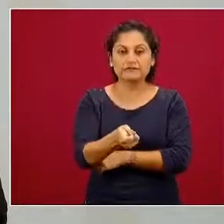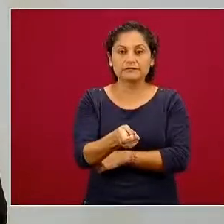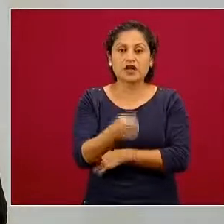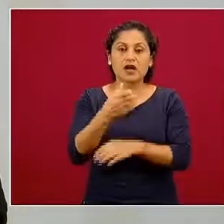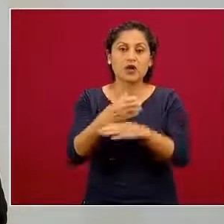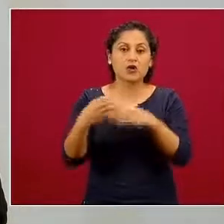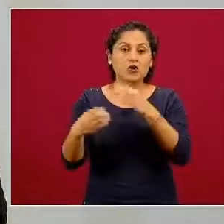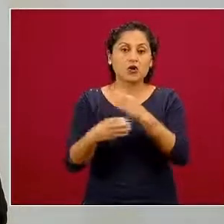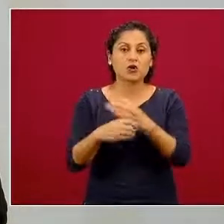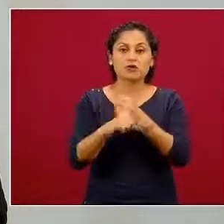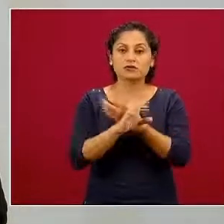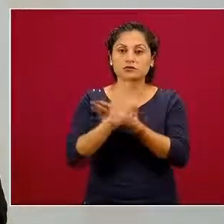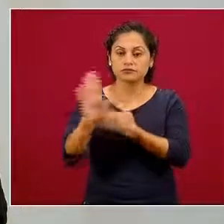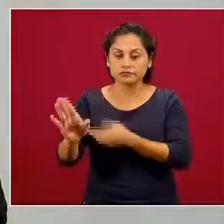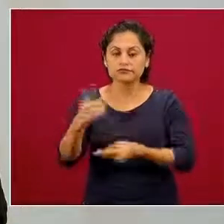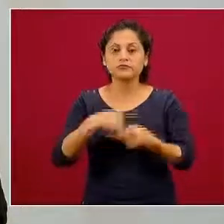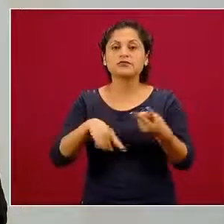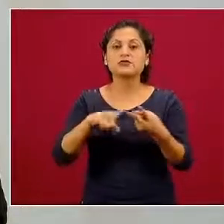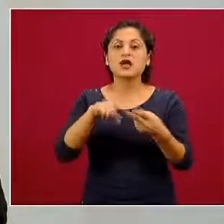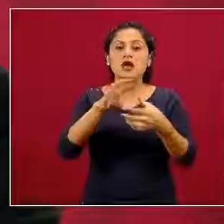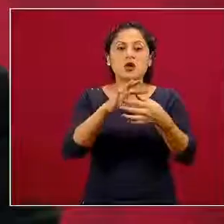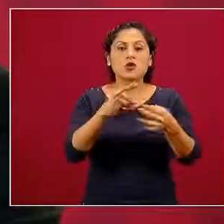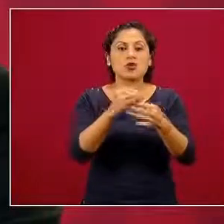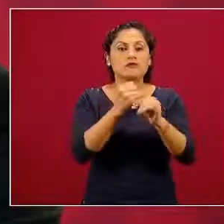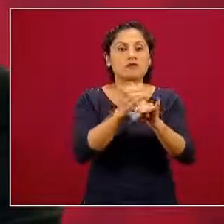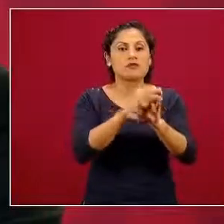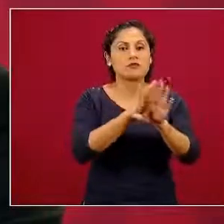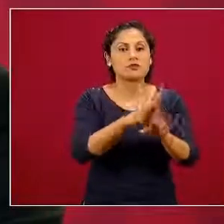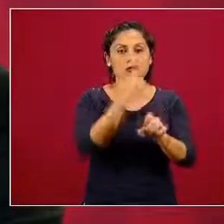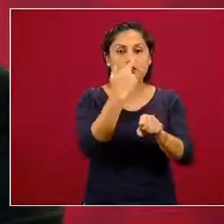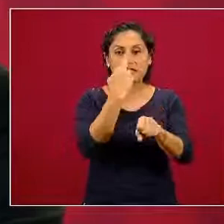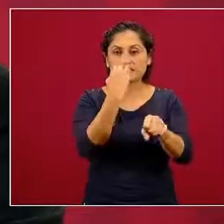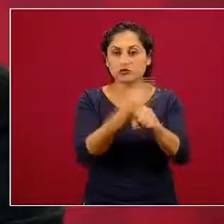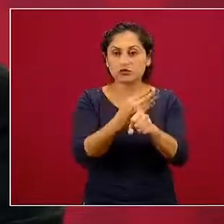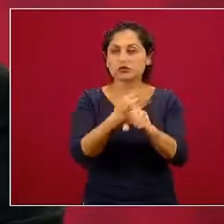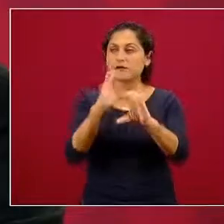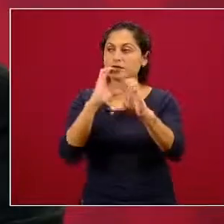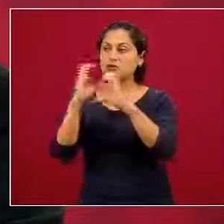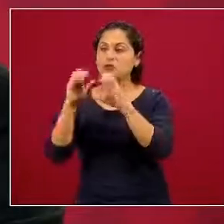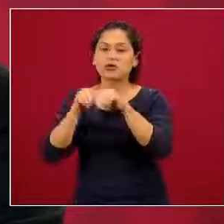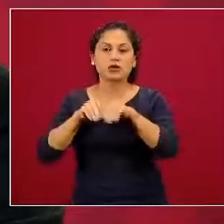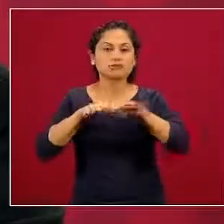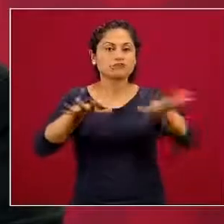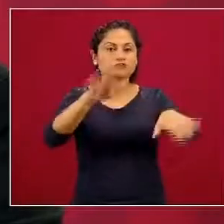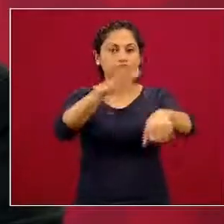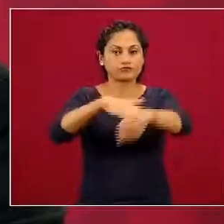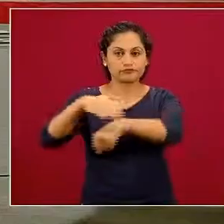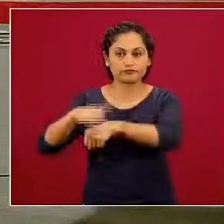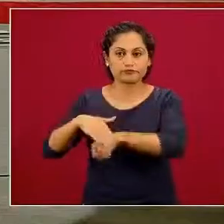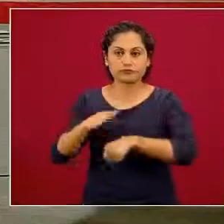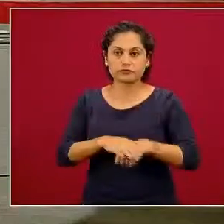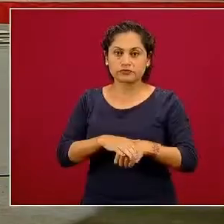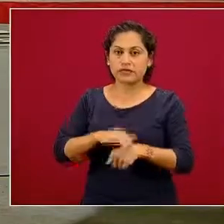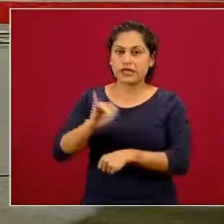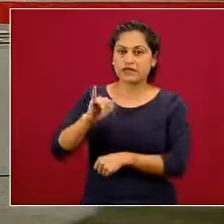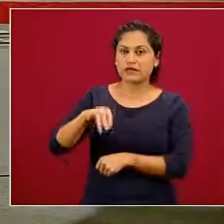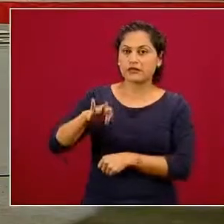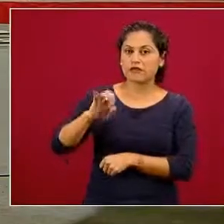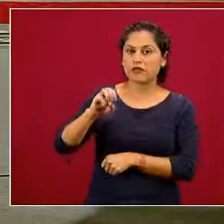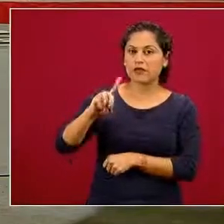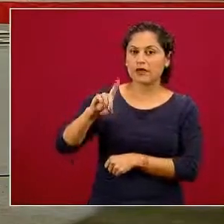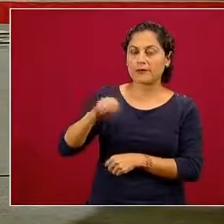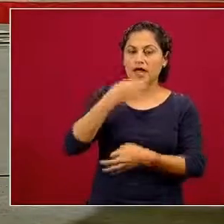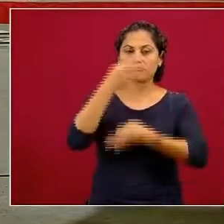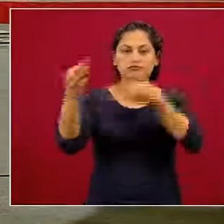la práctica informativa responsable por parte de los medios de comunicación, no a la infodemia, el